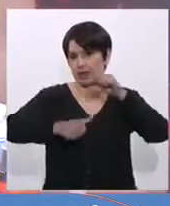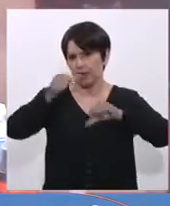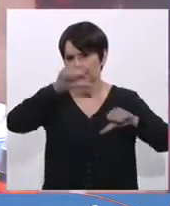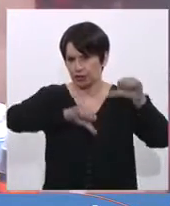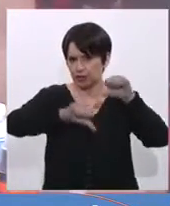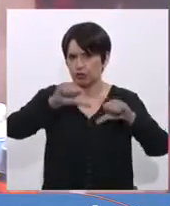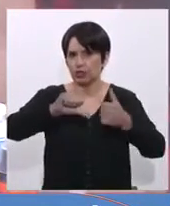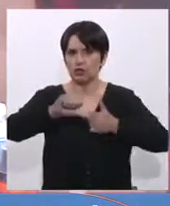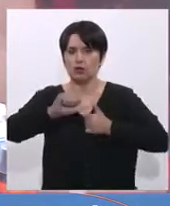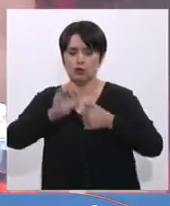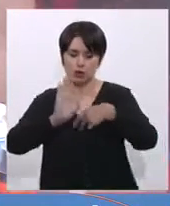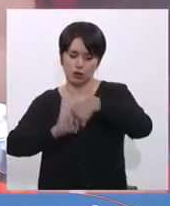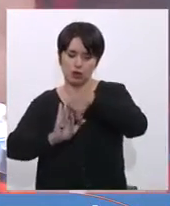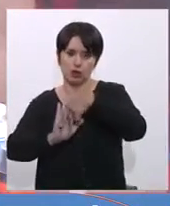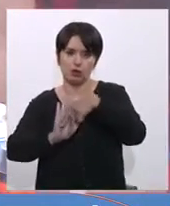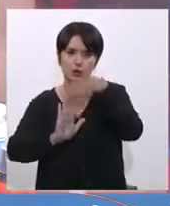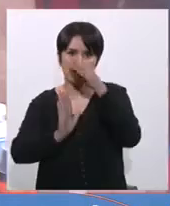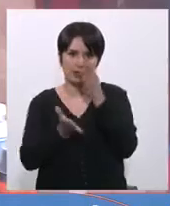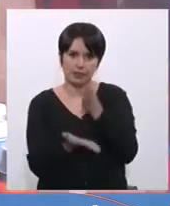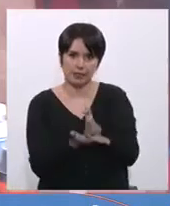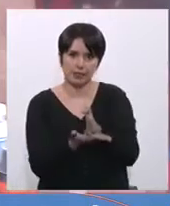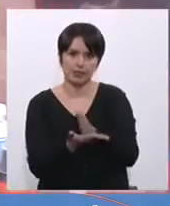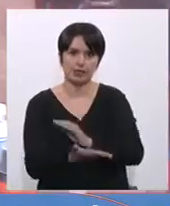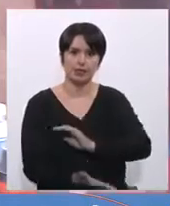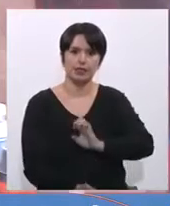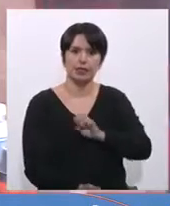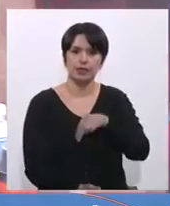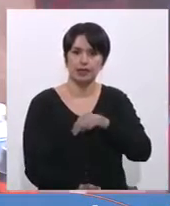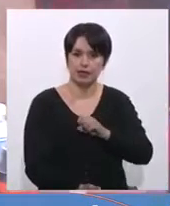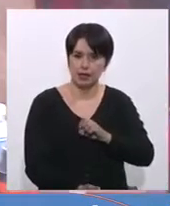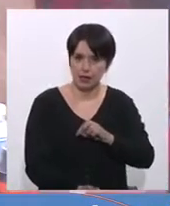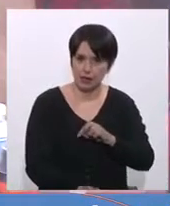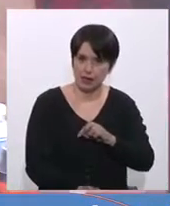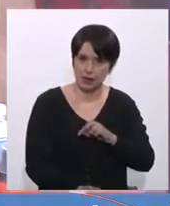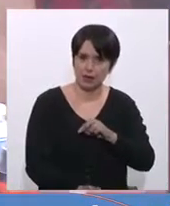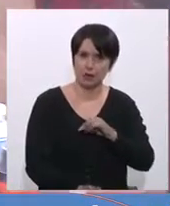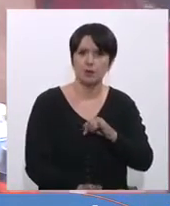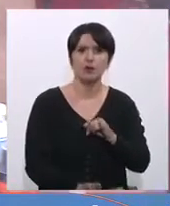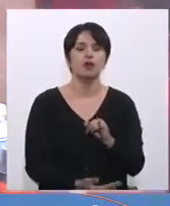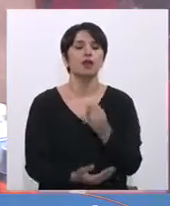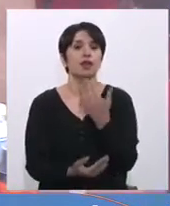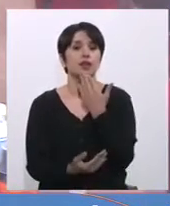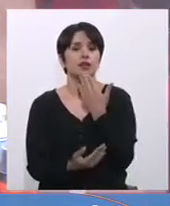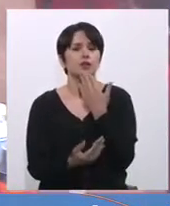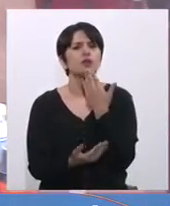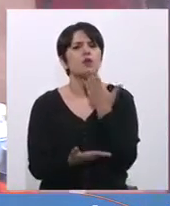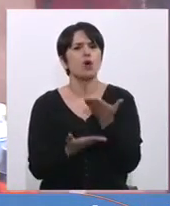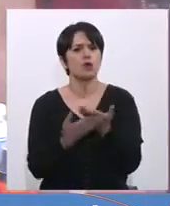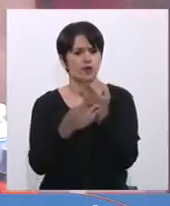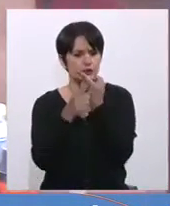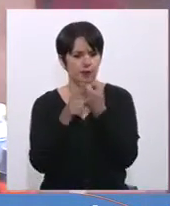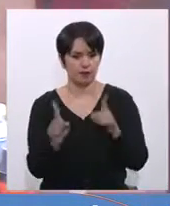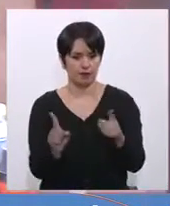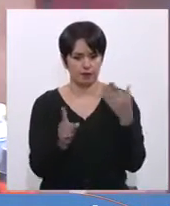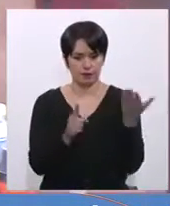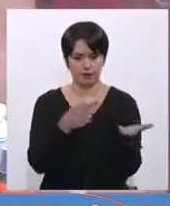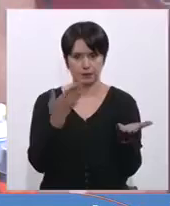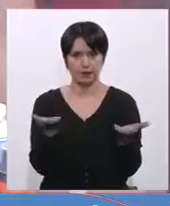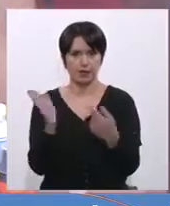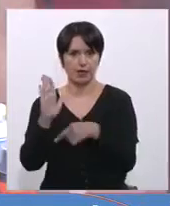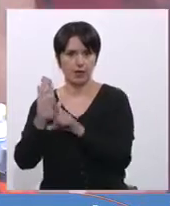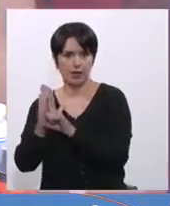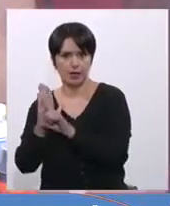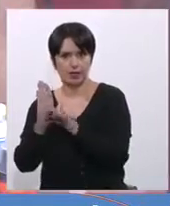exigencias de la Empresa Nacional de Minería. Pero además cuando existen diferencias entre la ley que